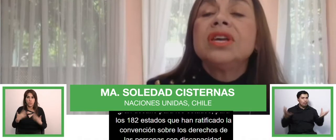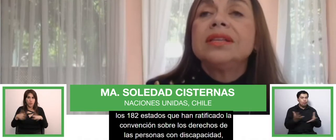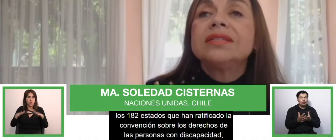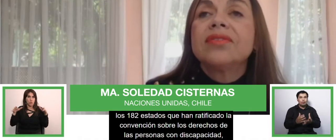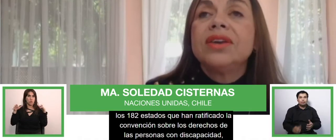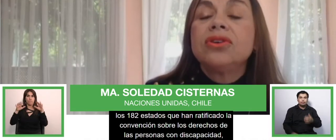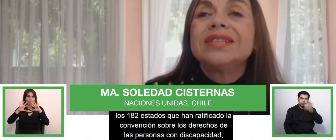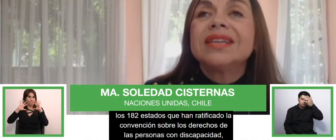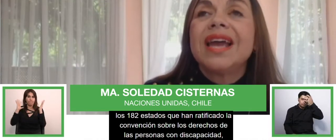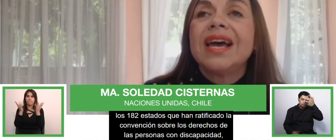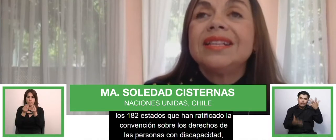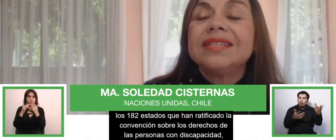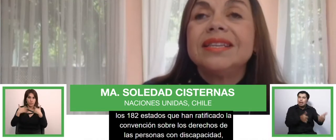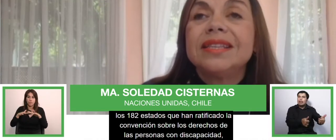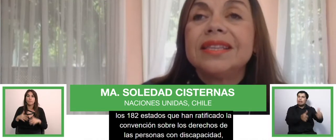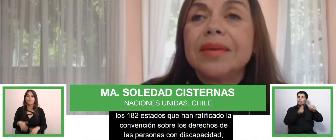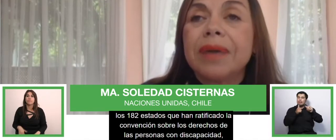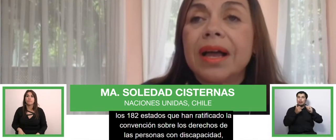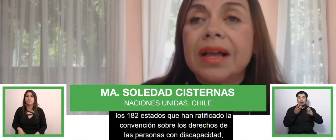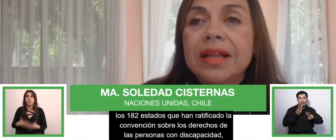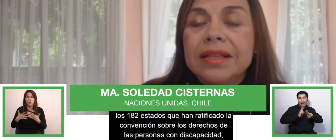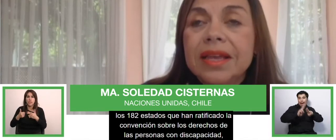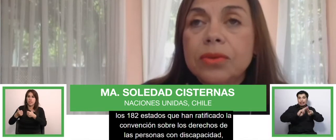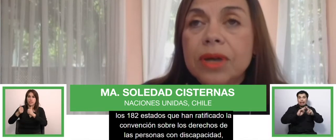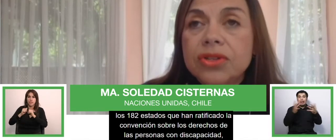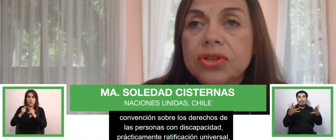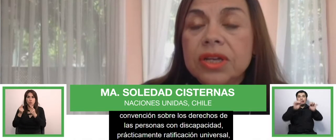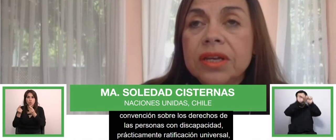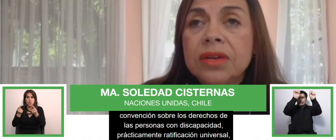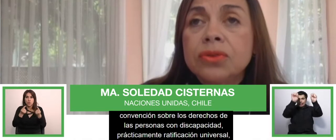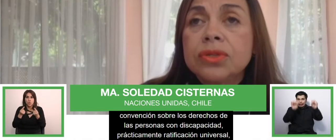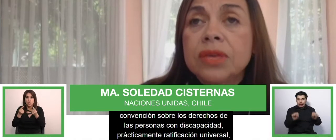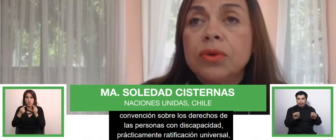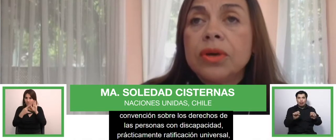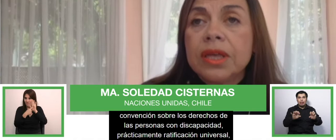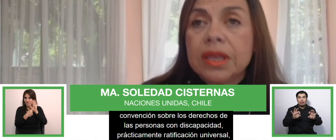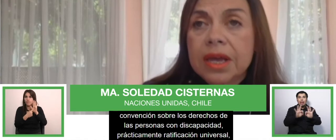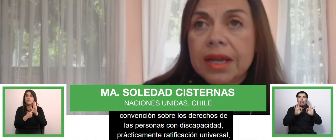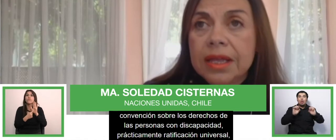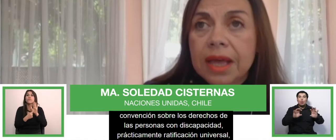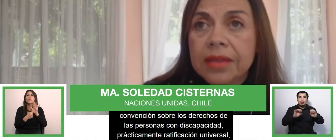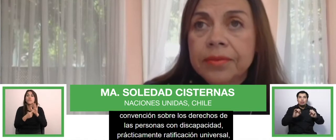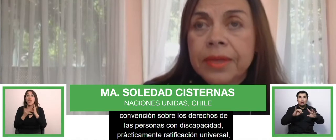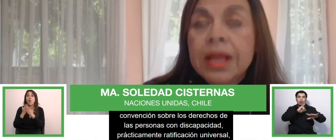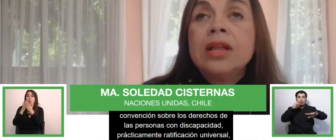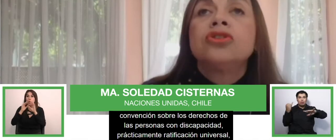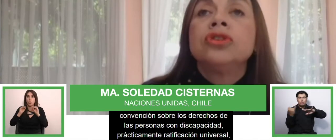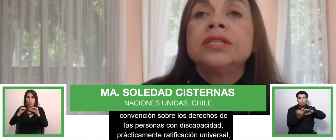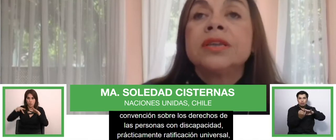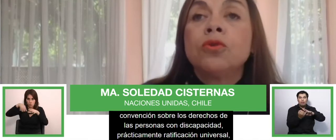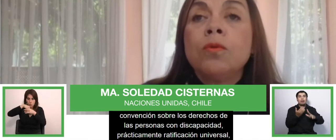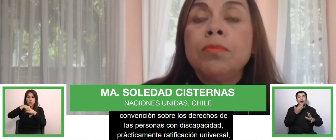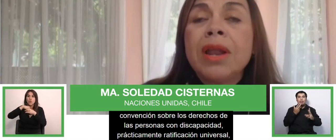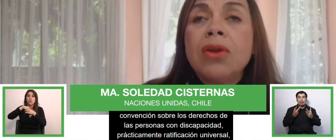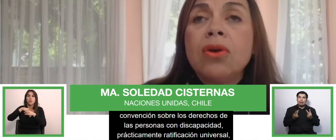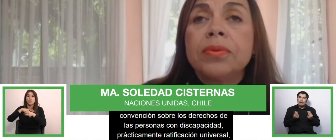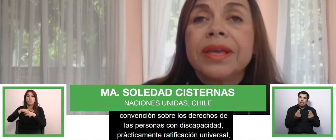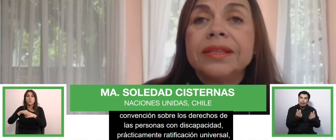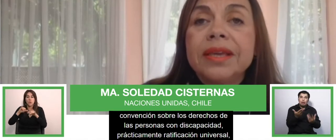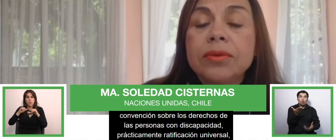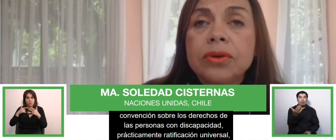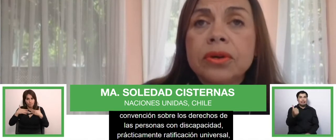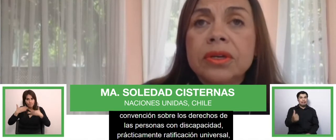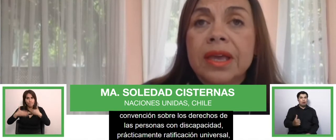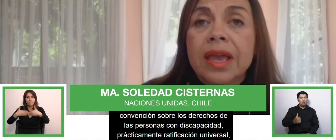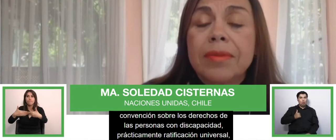entonces, el desafío es crear este sistema de educación inclusivo y de calidad, donde se cumplan los